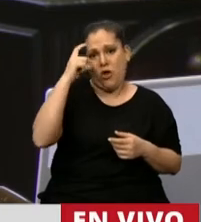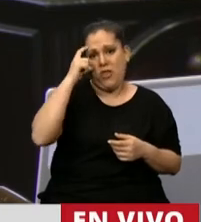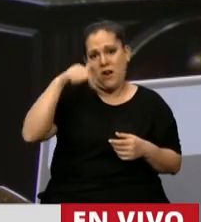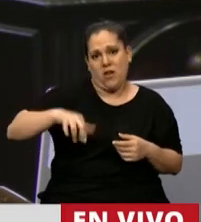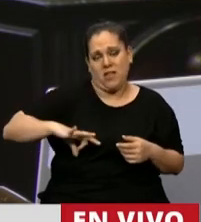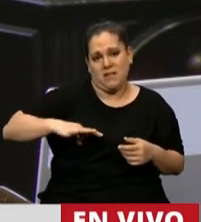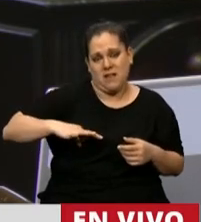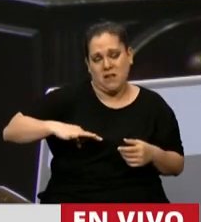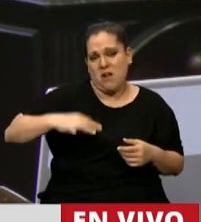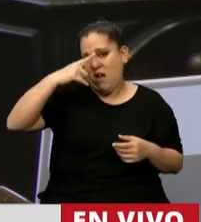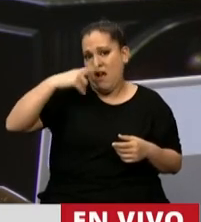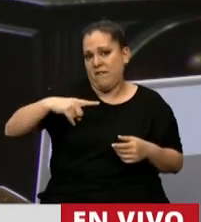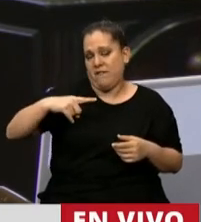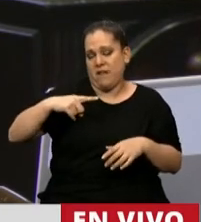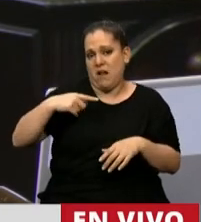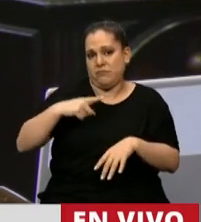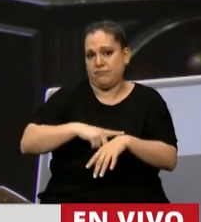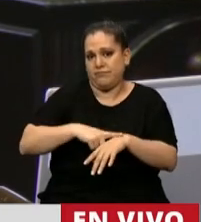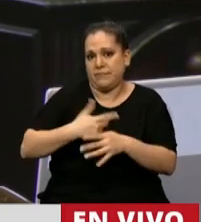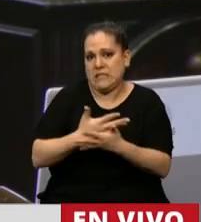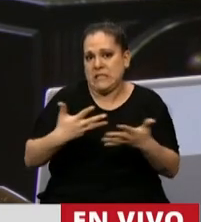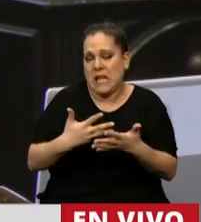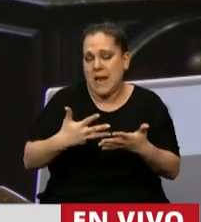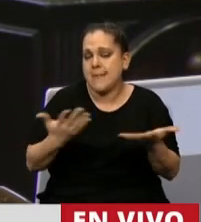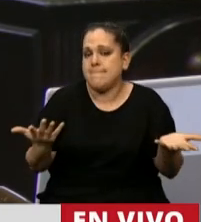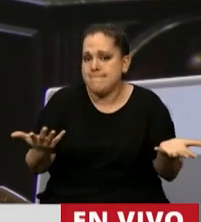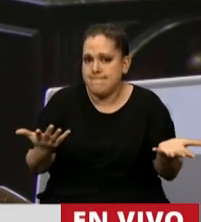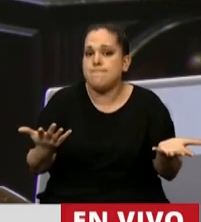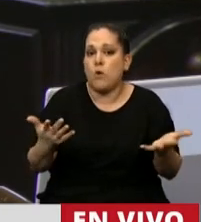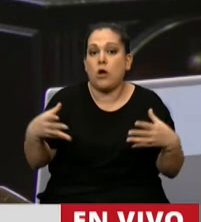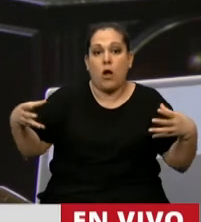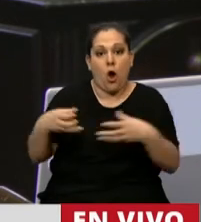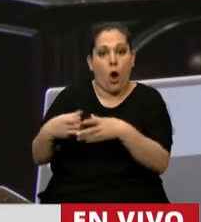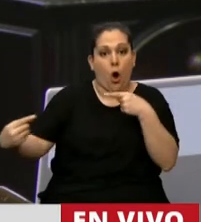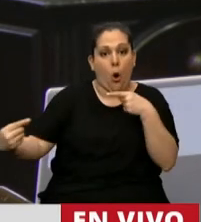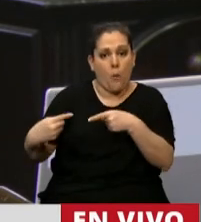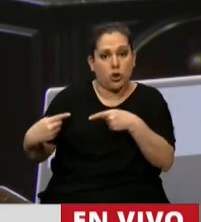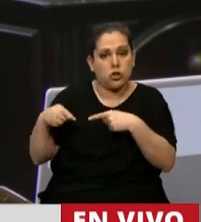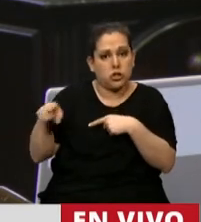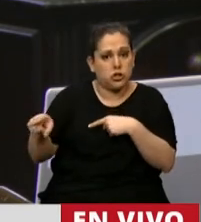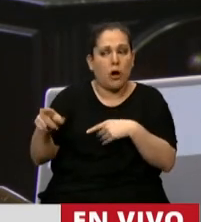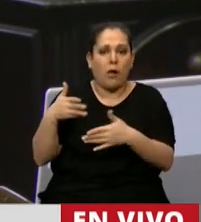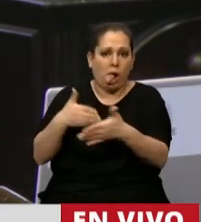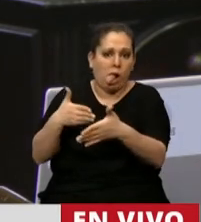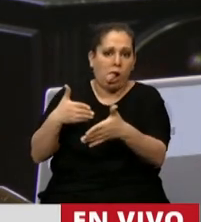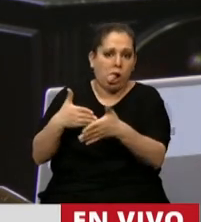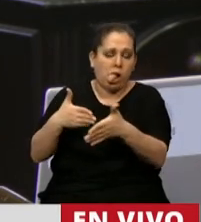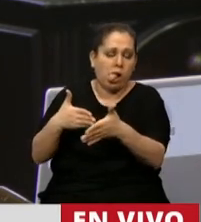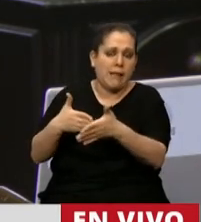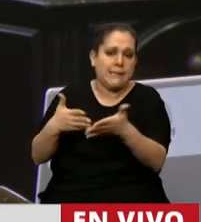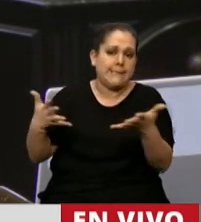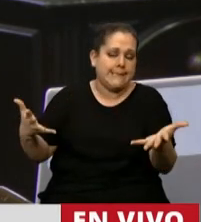Y claramente no llega tarde porque la oposición haya puesto palos en la rueda.